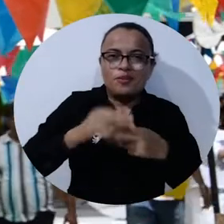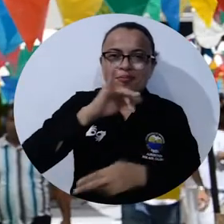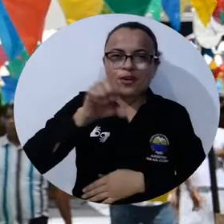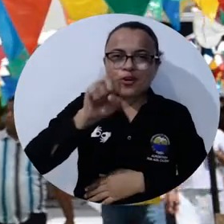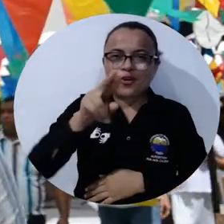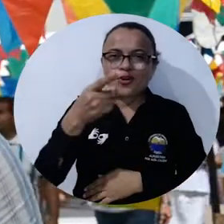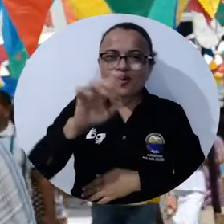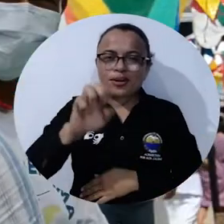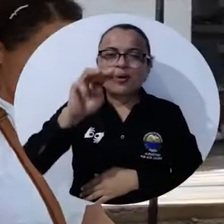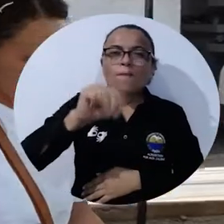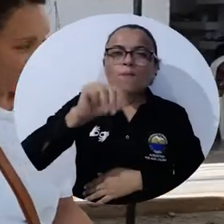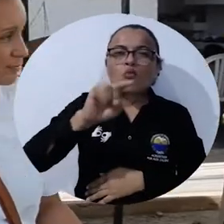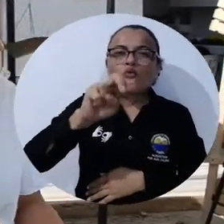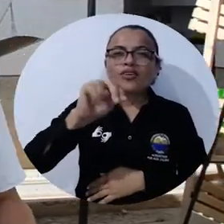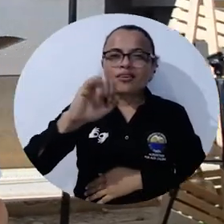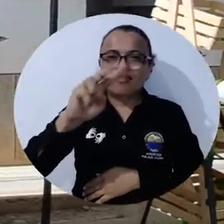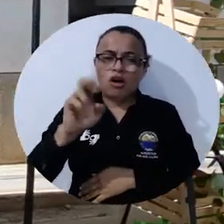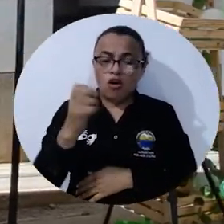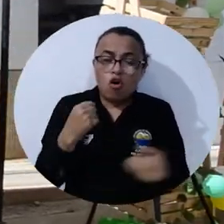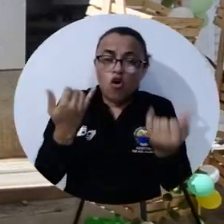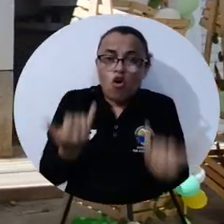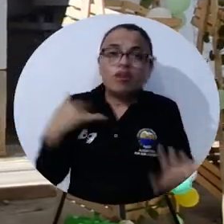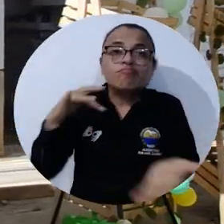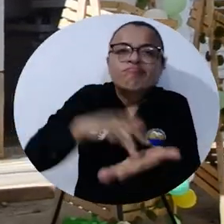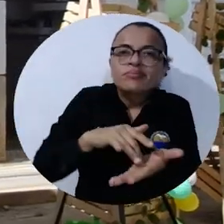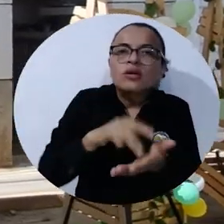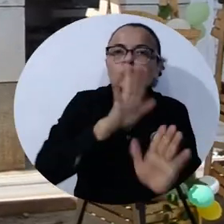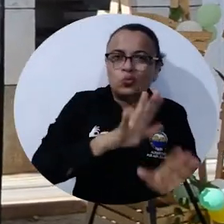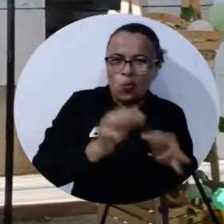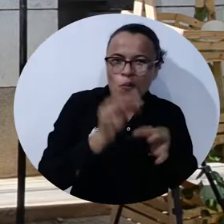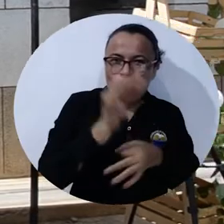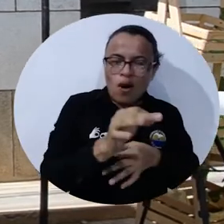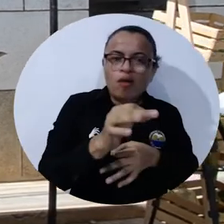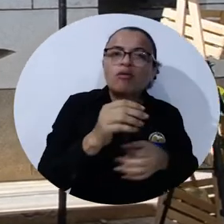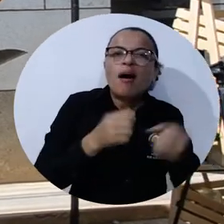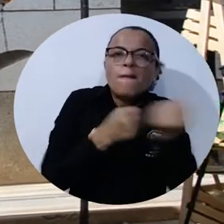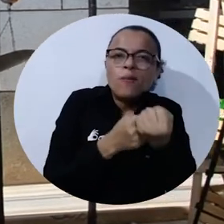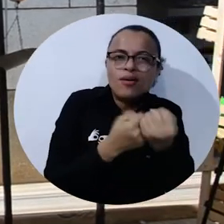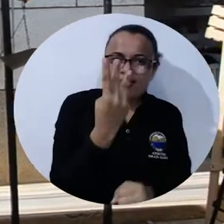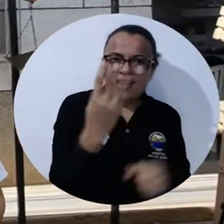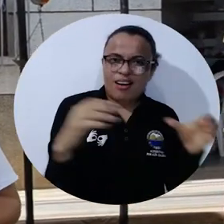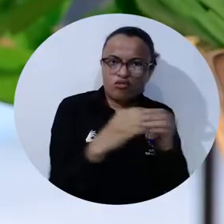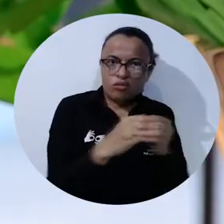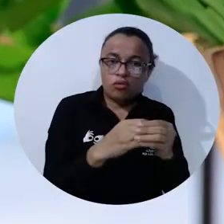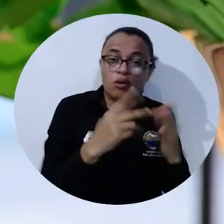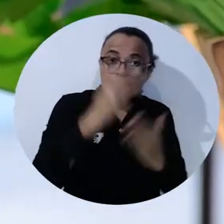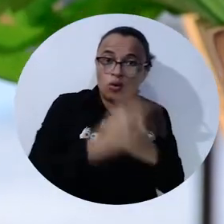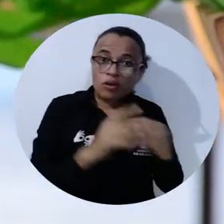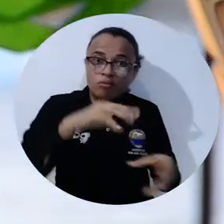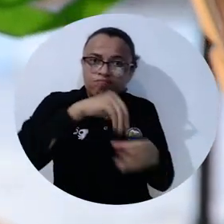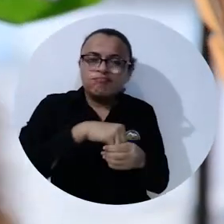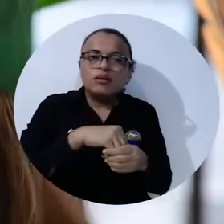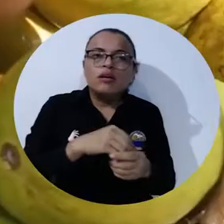Hola a todos, mi nombre es Jorge Munibe, el día de hoy nos encontramos acá en El Difícil Magdalena, apoyando a las tres asociaciones que hacen parte del proyecto